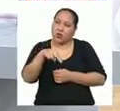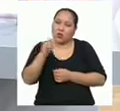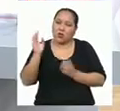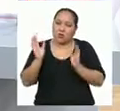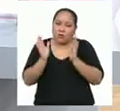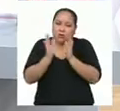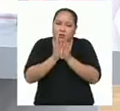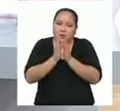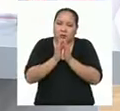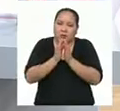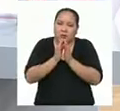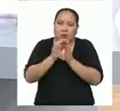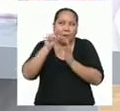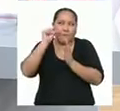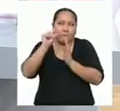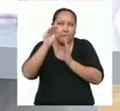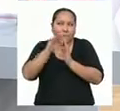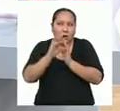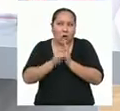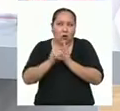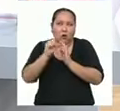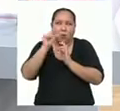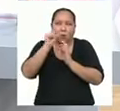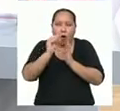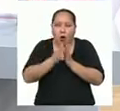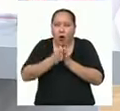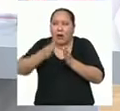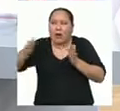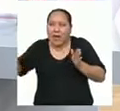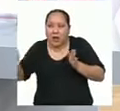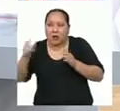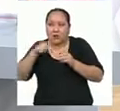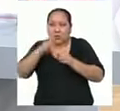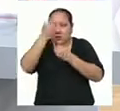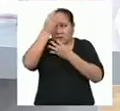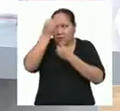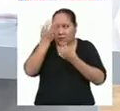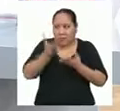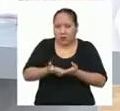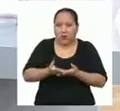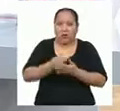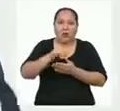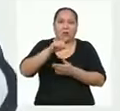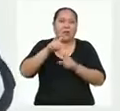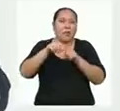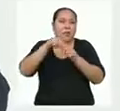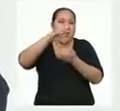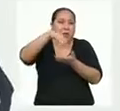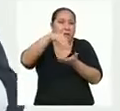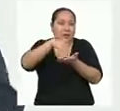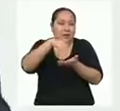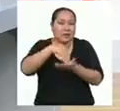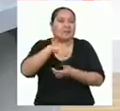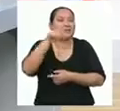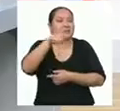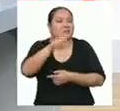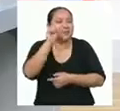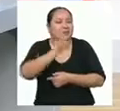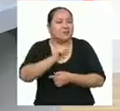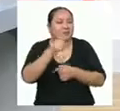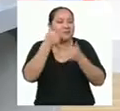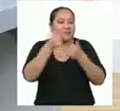que menos dispersos o menos alejados se encuentran los datos con respecto a la media. Exacto.